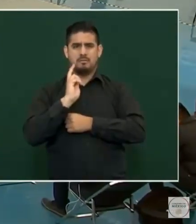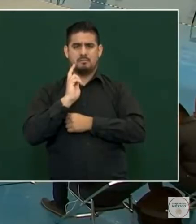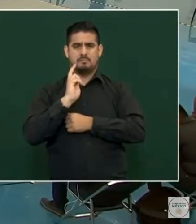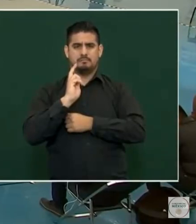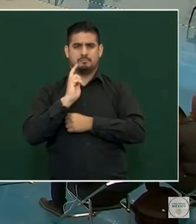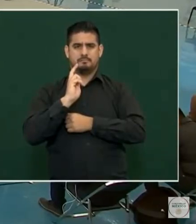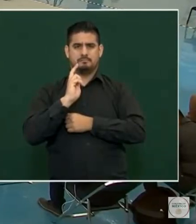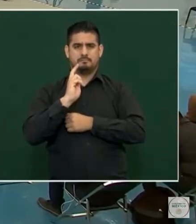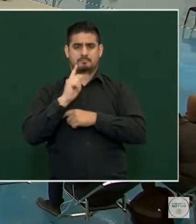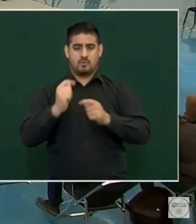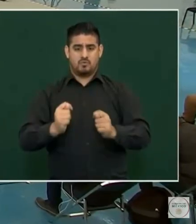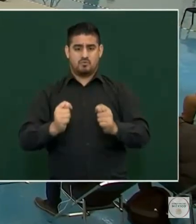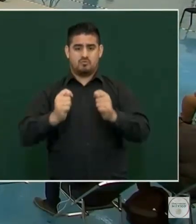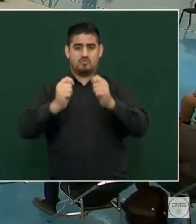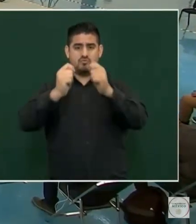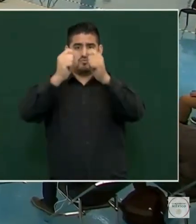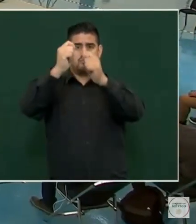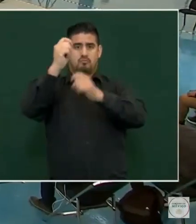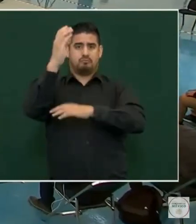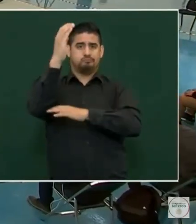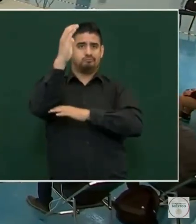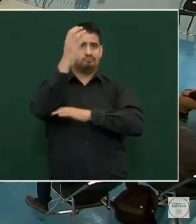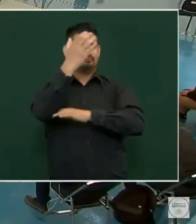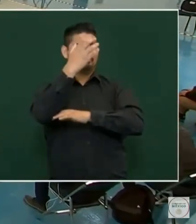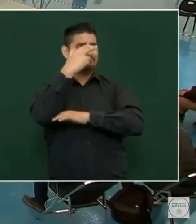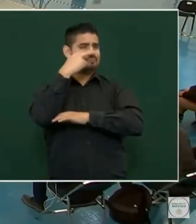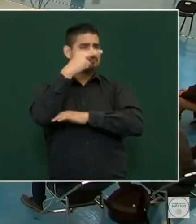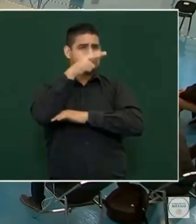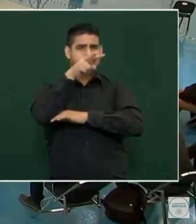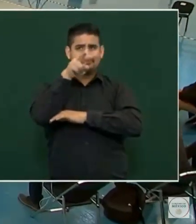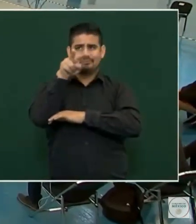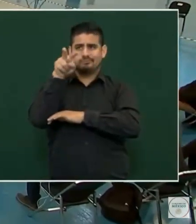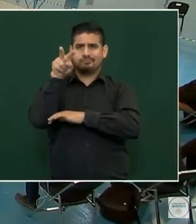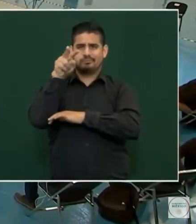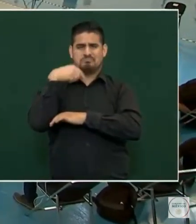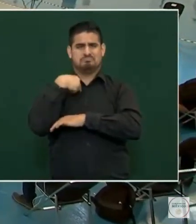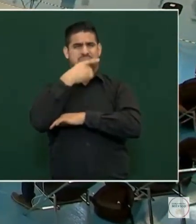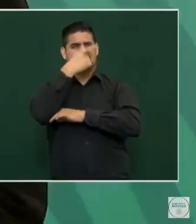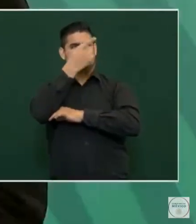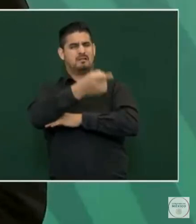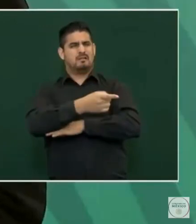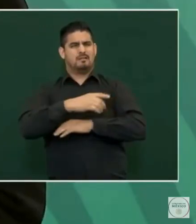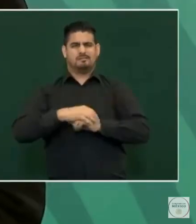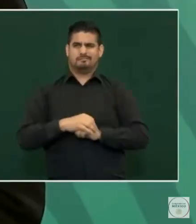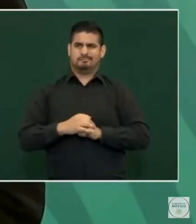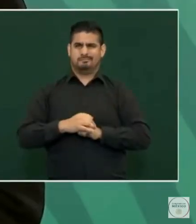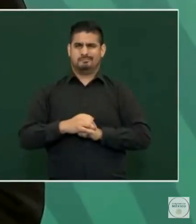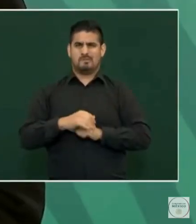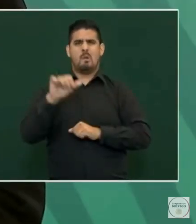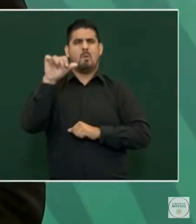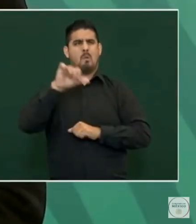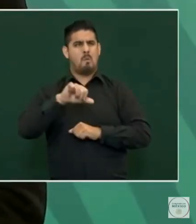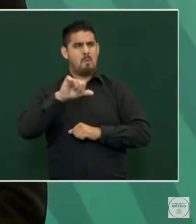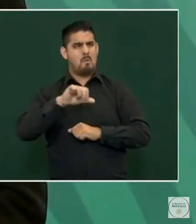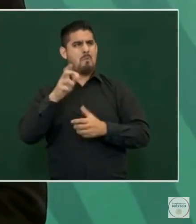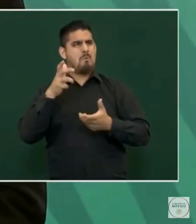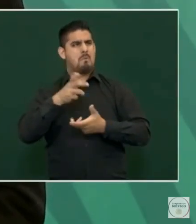de control chueca. Entonces, yo dije, voy ahora